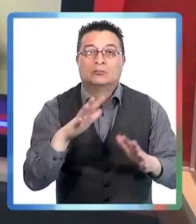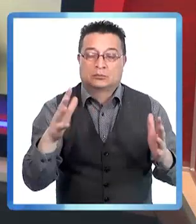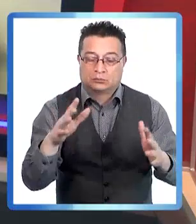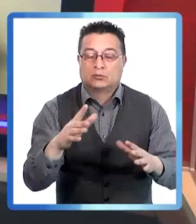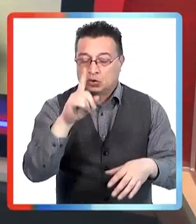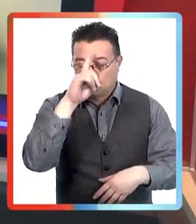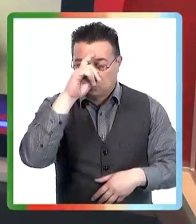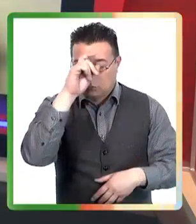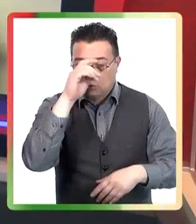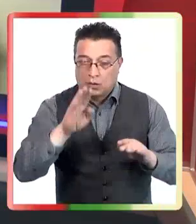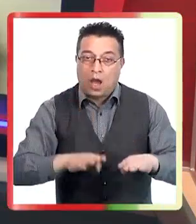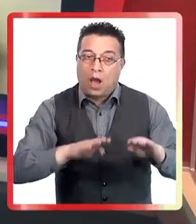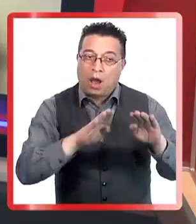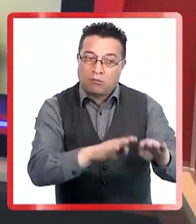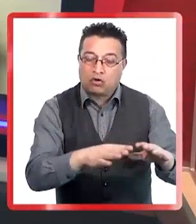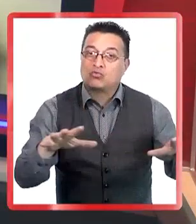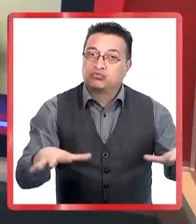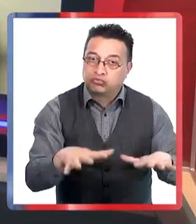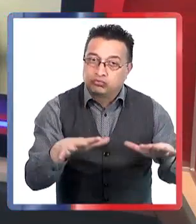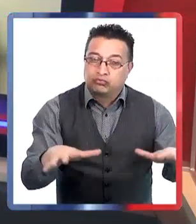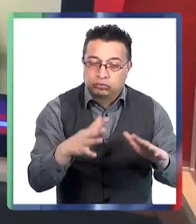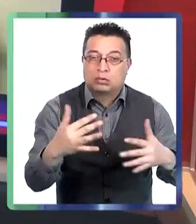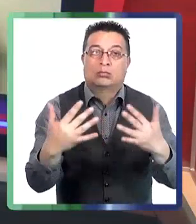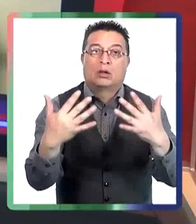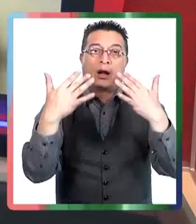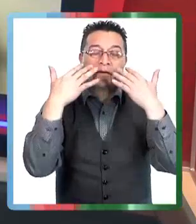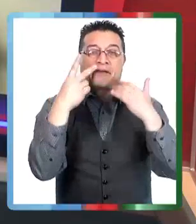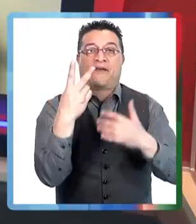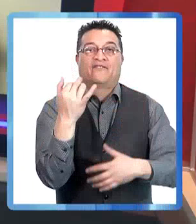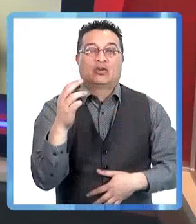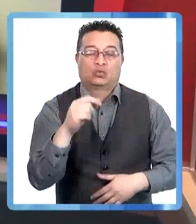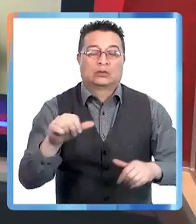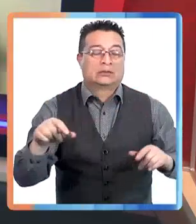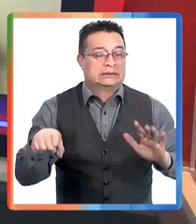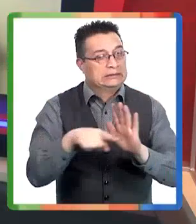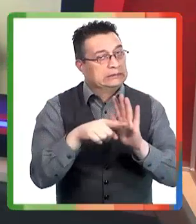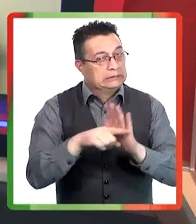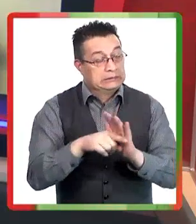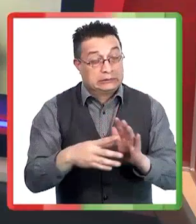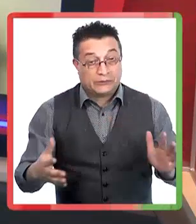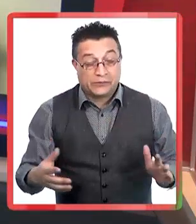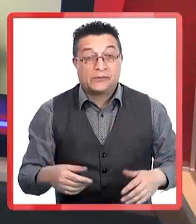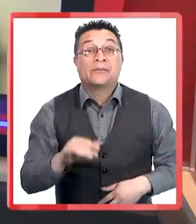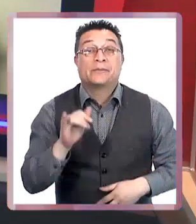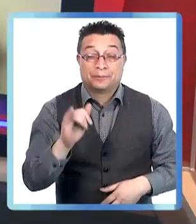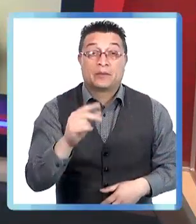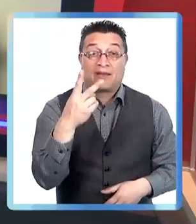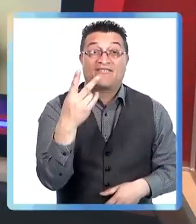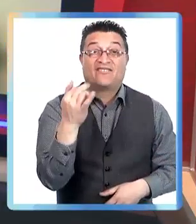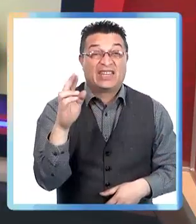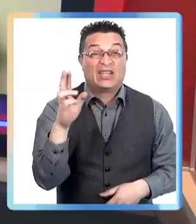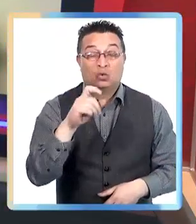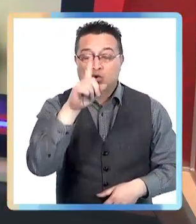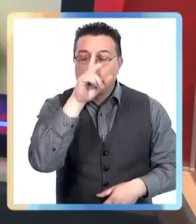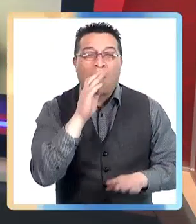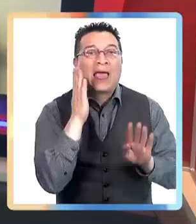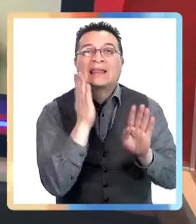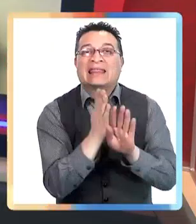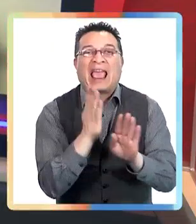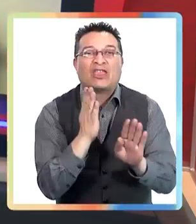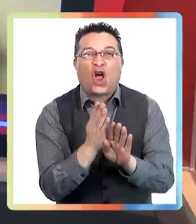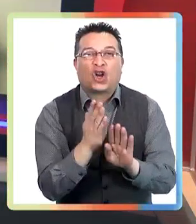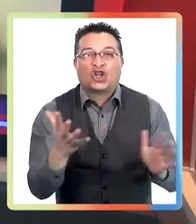comportan, algunos dicen como hijo único, hacen lo que quieren. Y de año a año incluso también, ¿verdad? O sea, el cuadro que enfrentamos, por ejemplo, el 2020